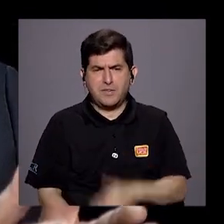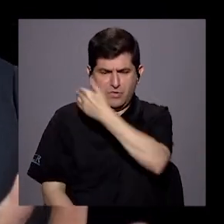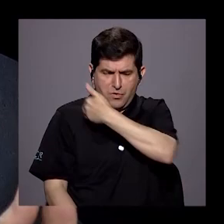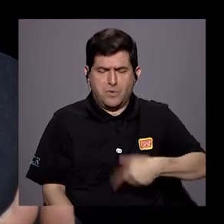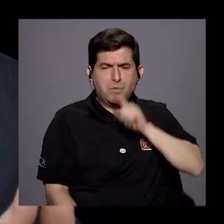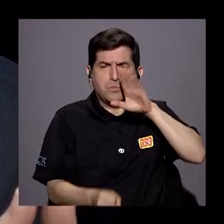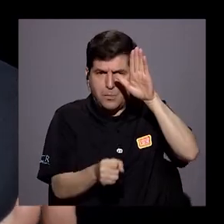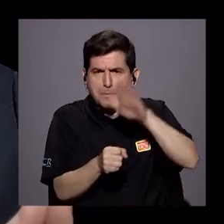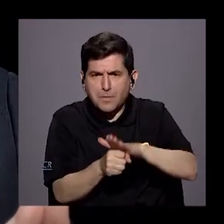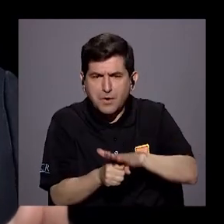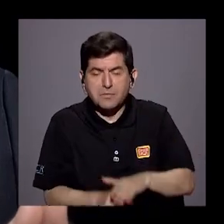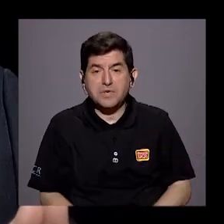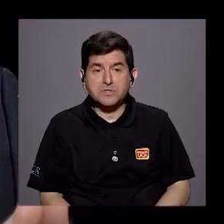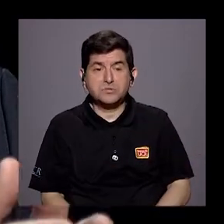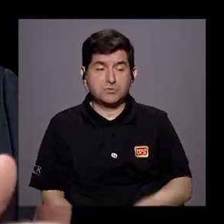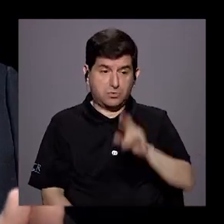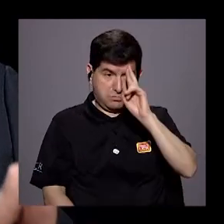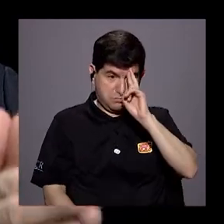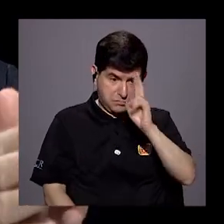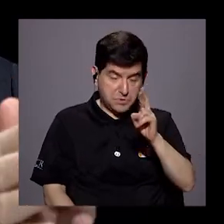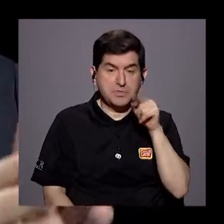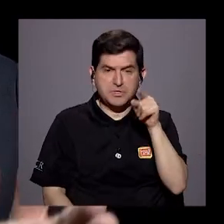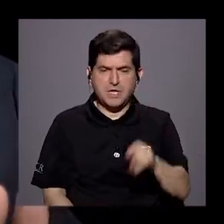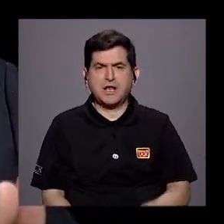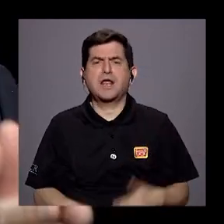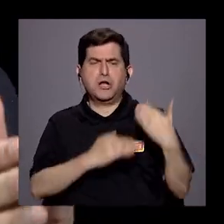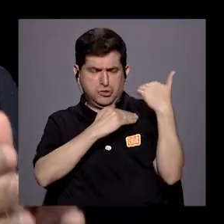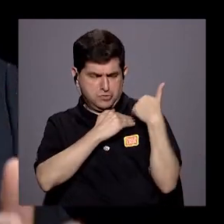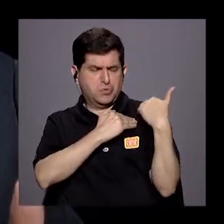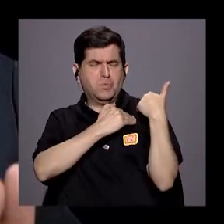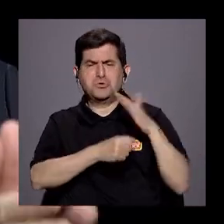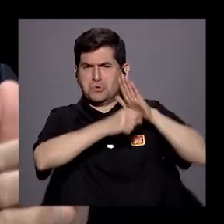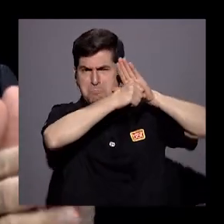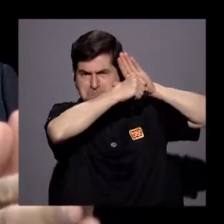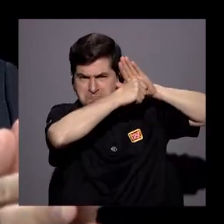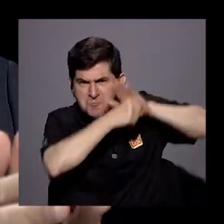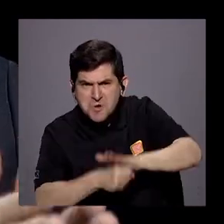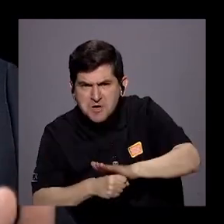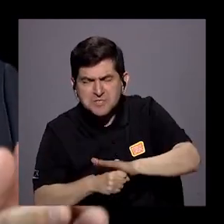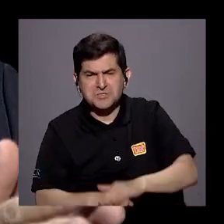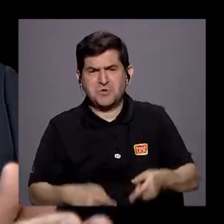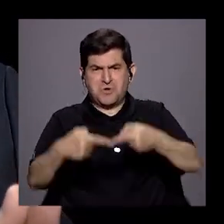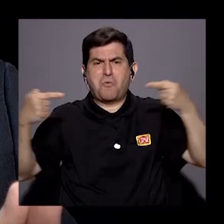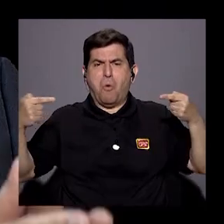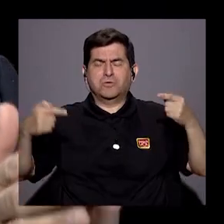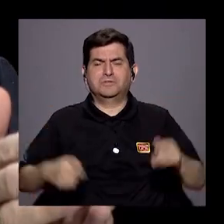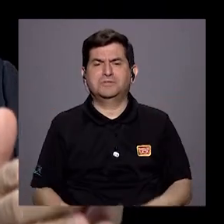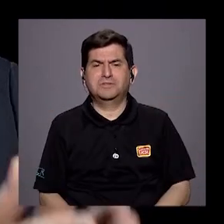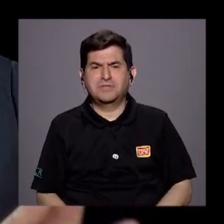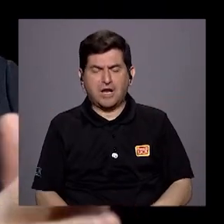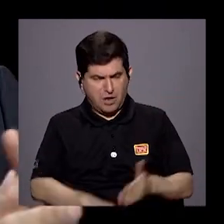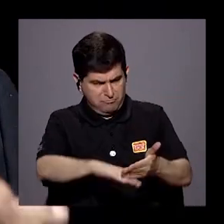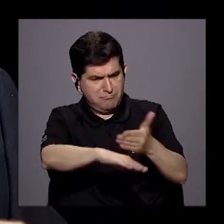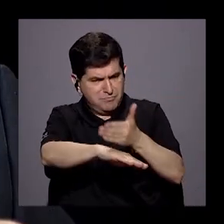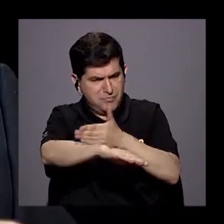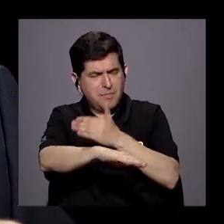plan. La verdad es que hay que reconocer que el presidente resistió las presiones que se ejercieron sobre él y sacó adelante el plan